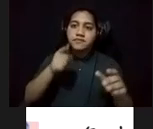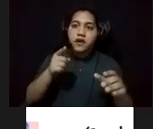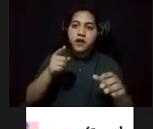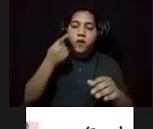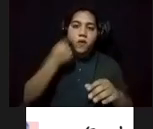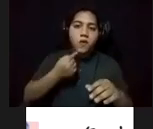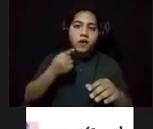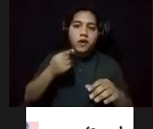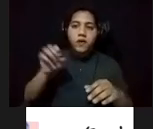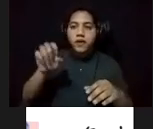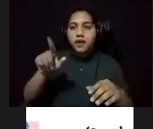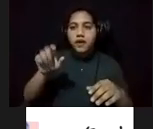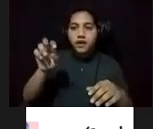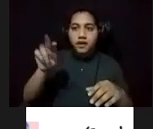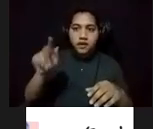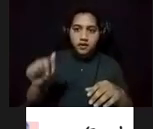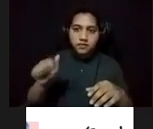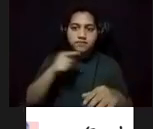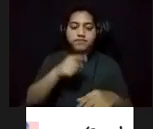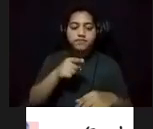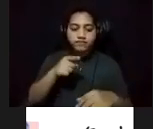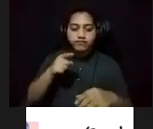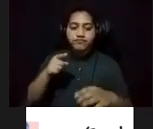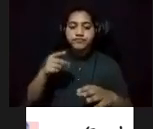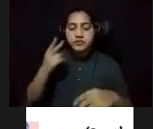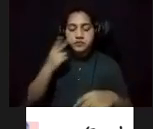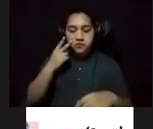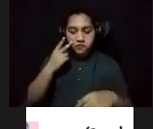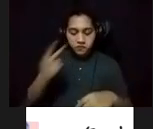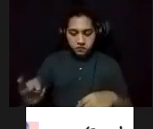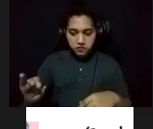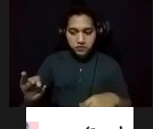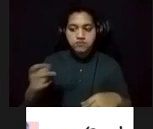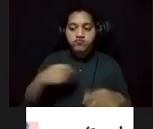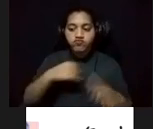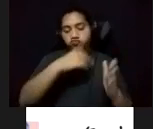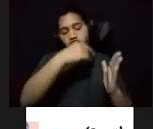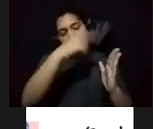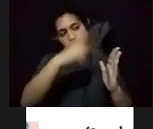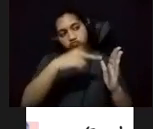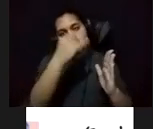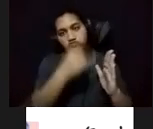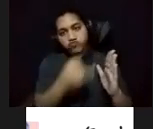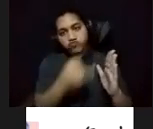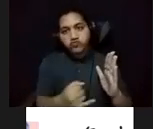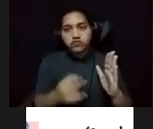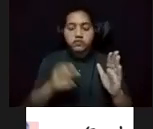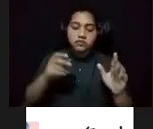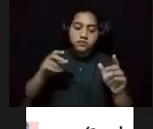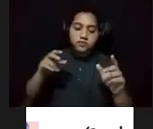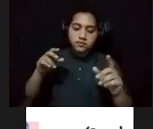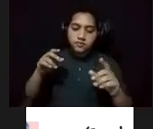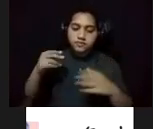y lo llevó de la misma forma al mural. Una memoria histórica que inmortalizó en varias